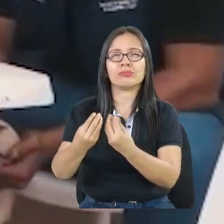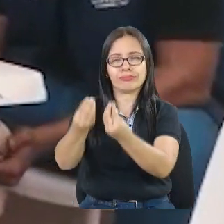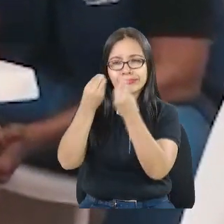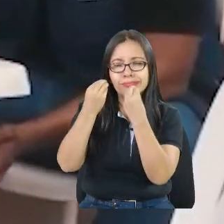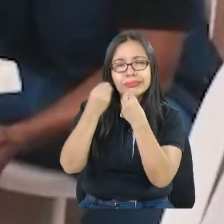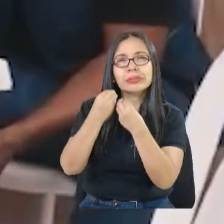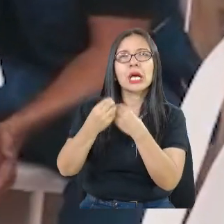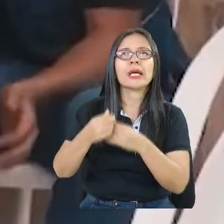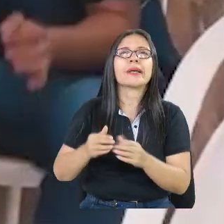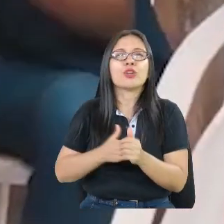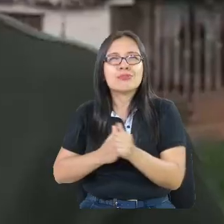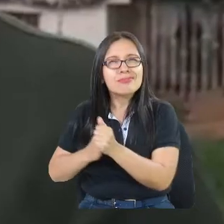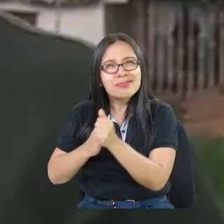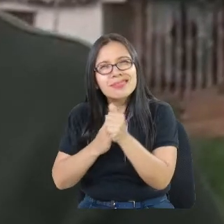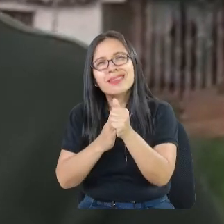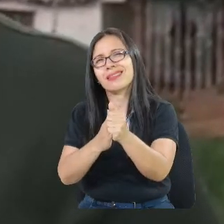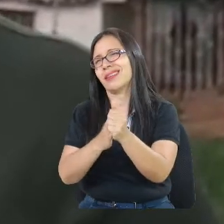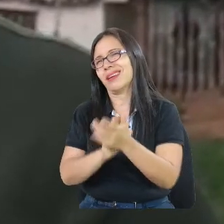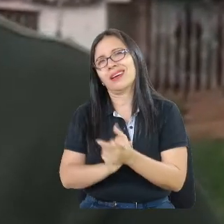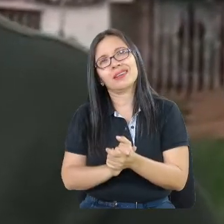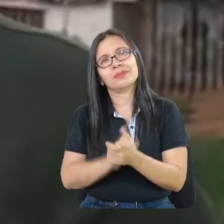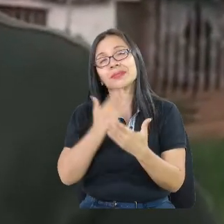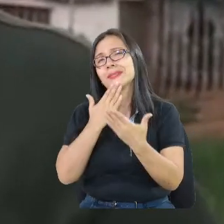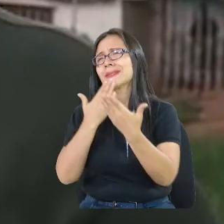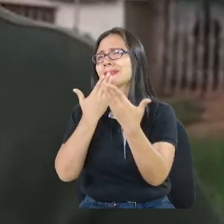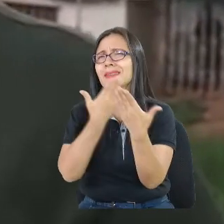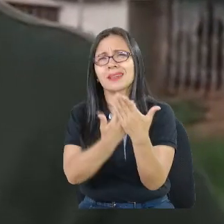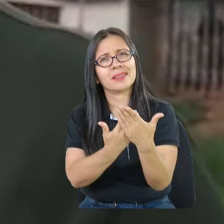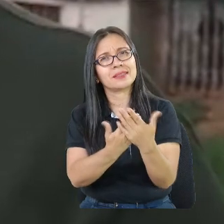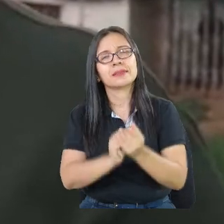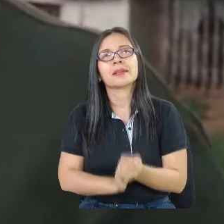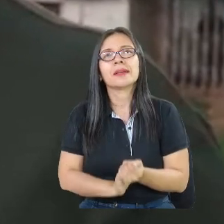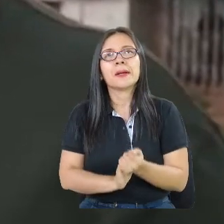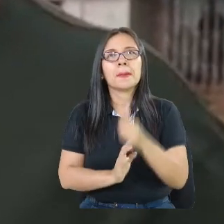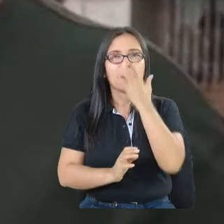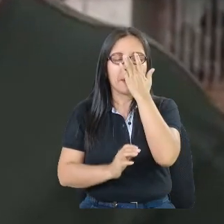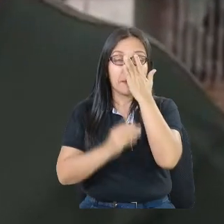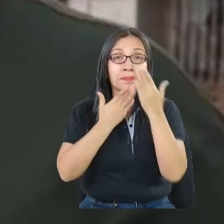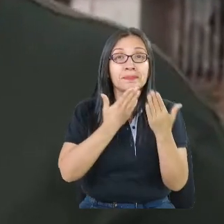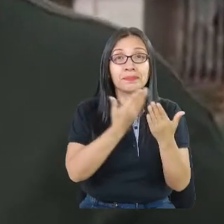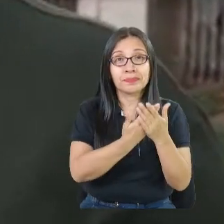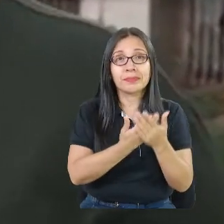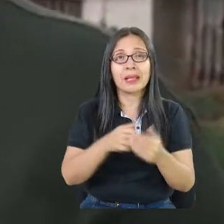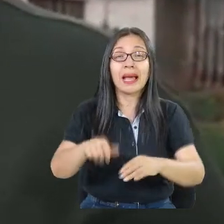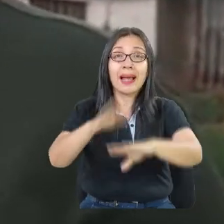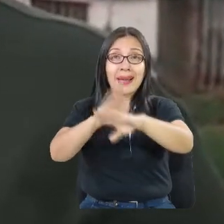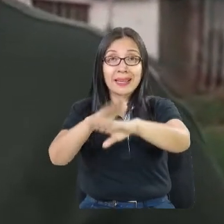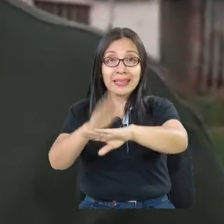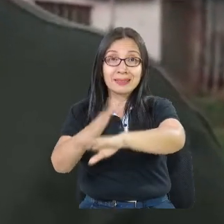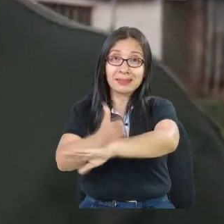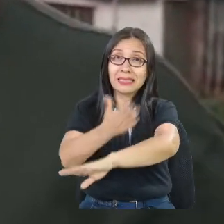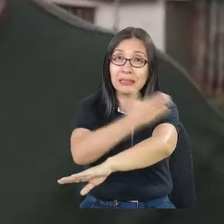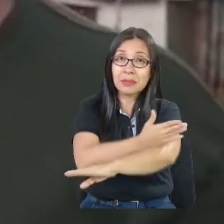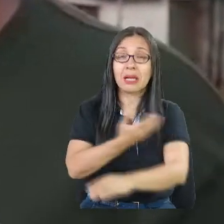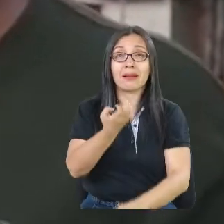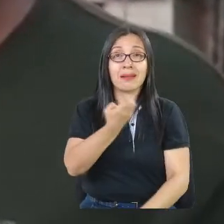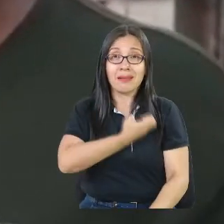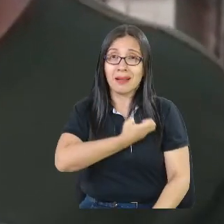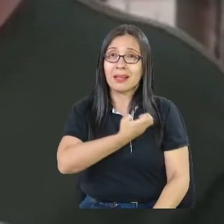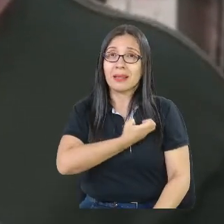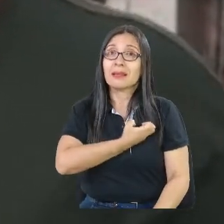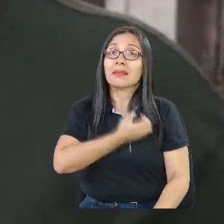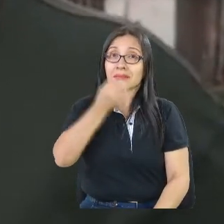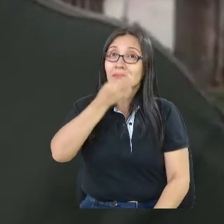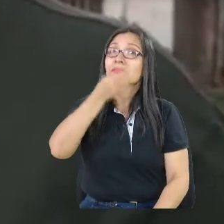ayudándonos. Agradecemos mucho, mucho a Alertas Tempranas, a la Alcaldía, porque han sido muy